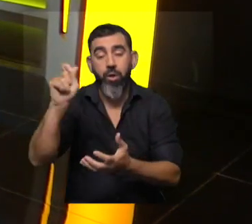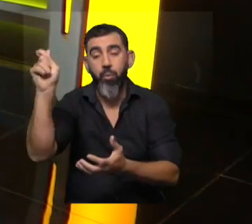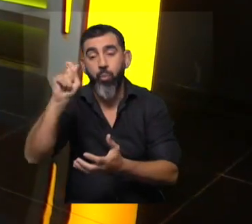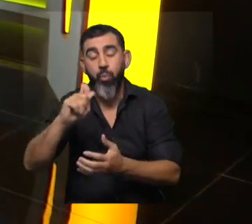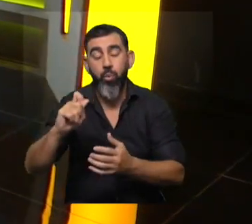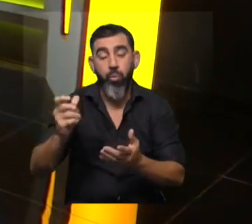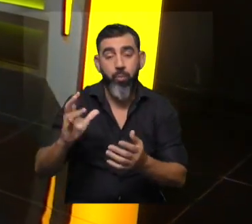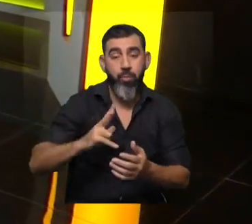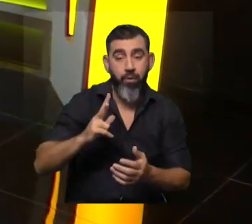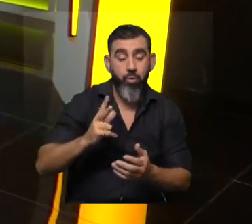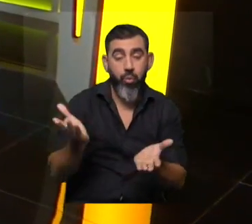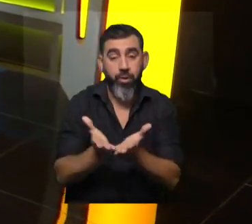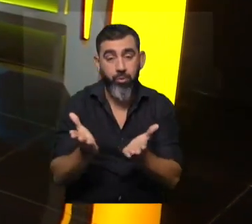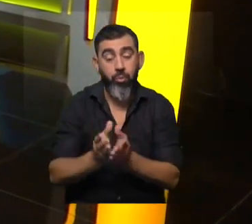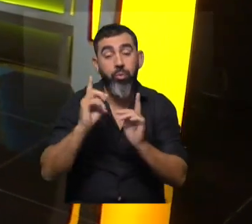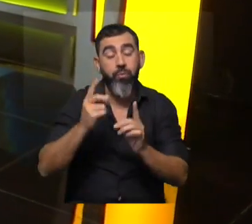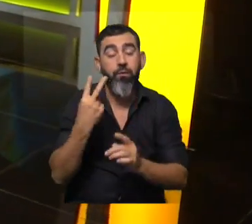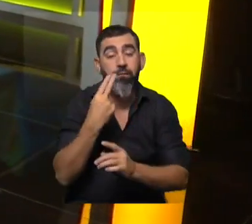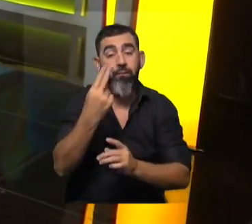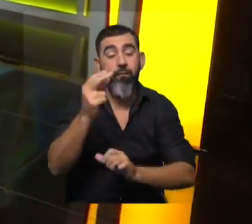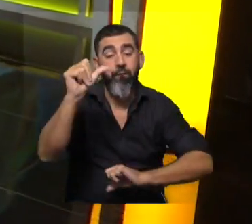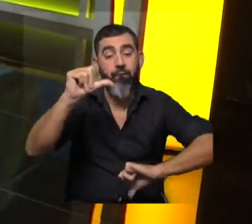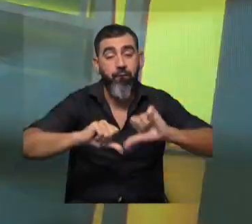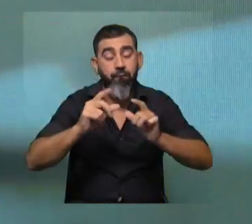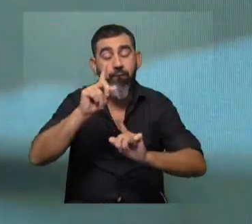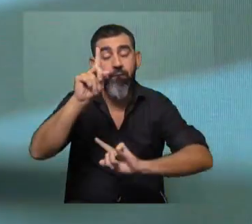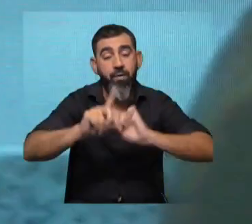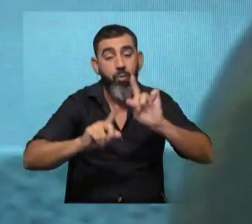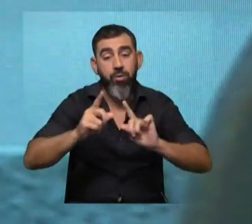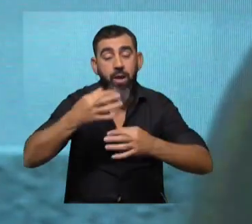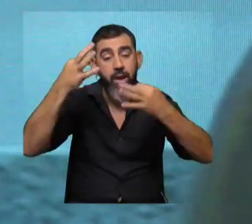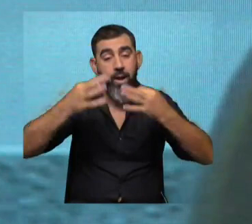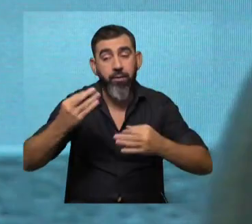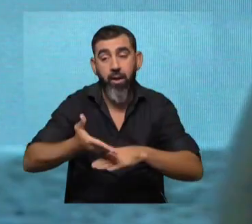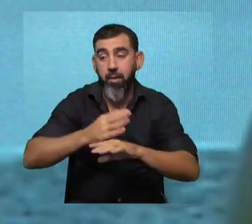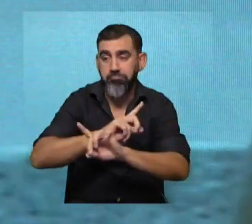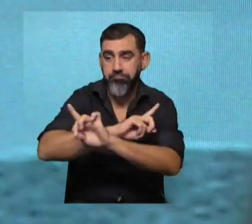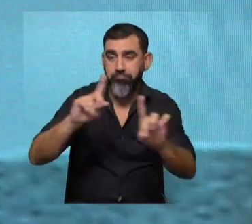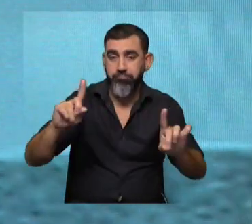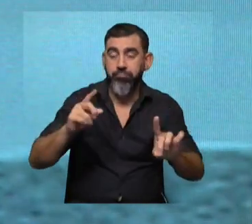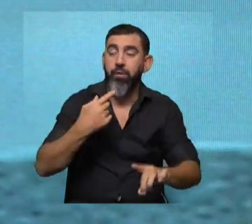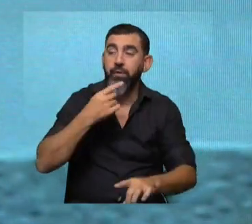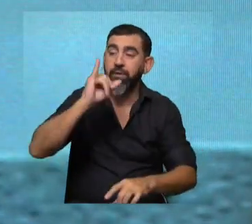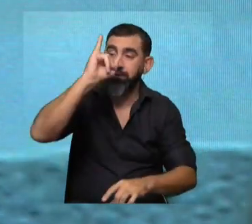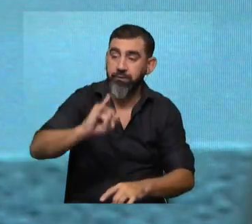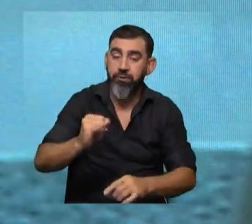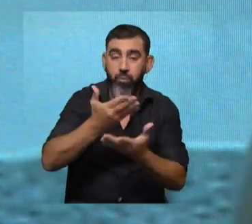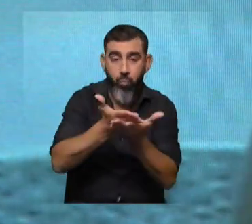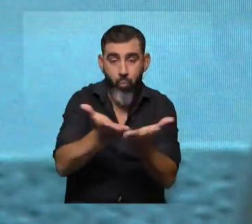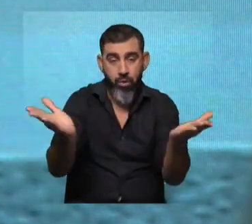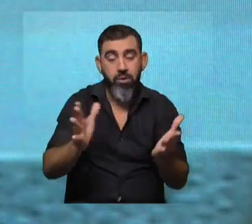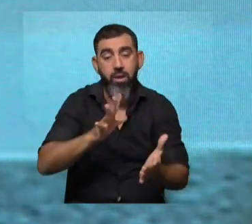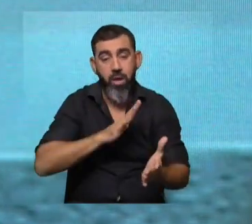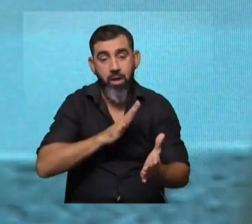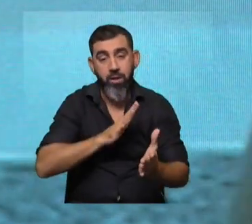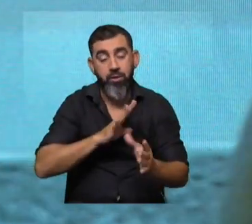y por otro lado el aval, en este caso de Facultad de Química, para garantizar eso que antes no era común, no poder decir, bueno, estas muestras tienen